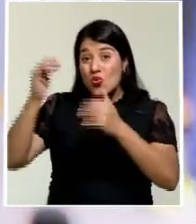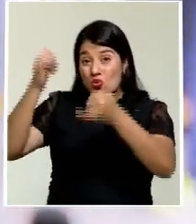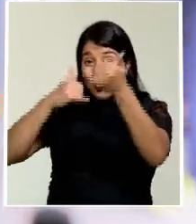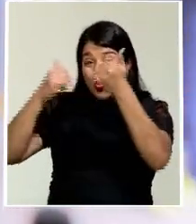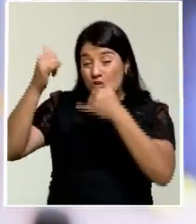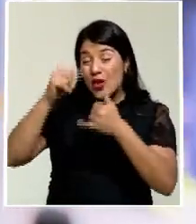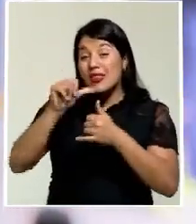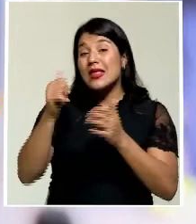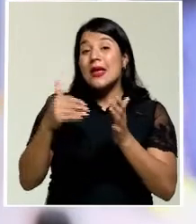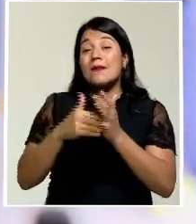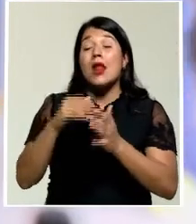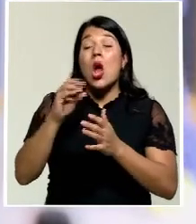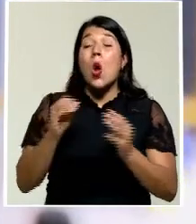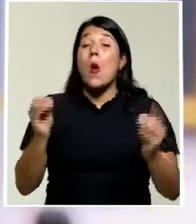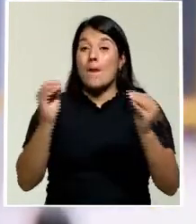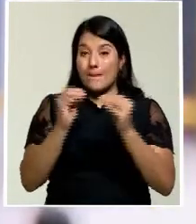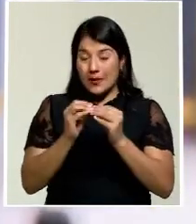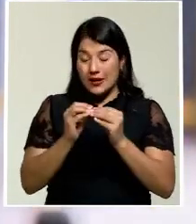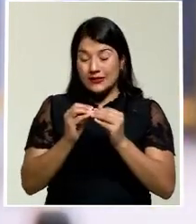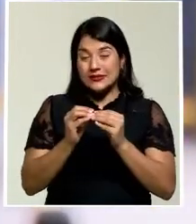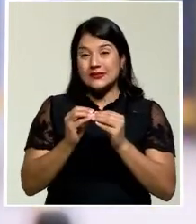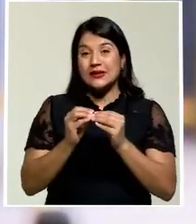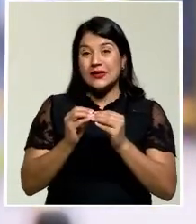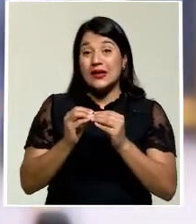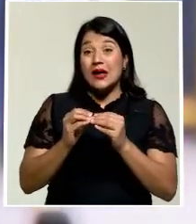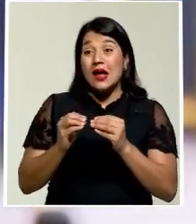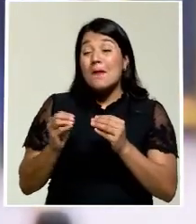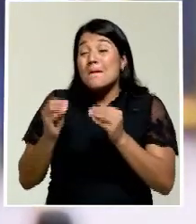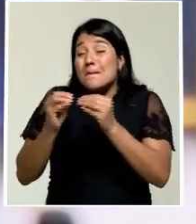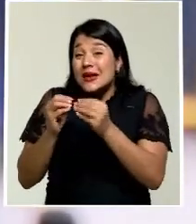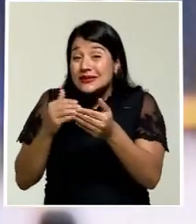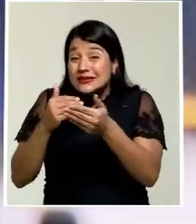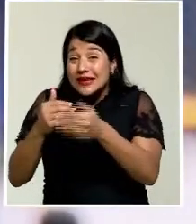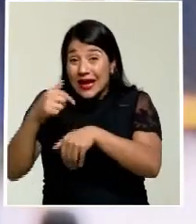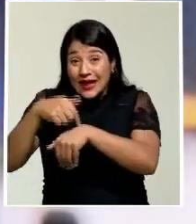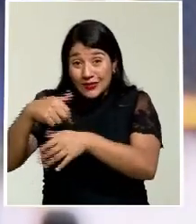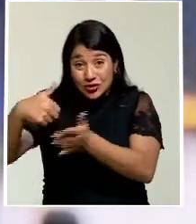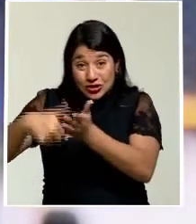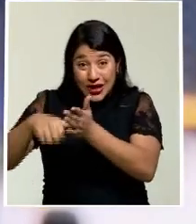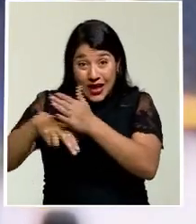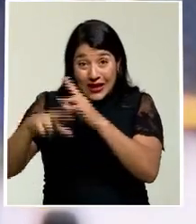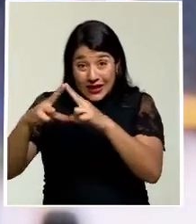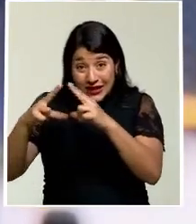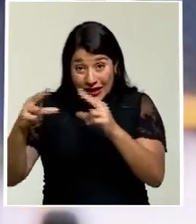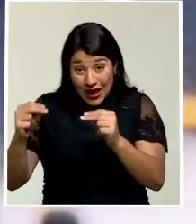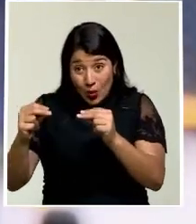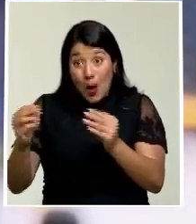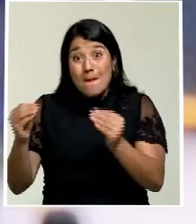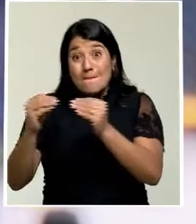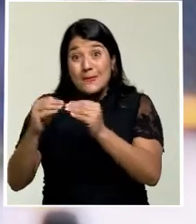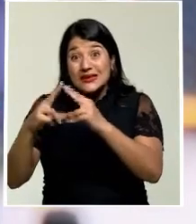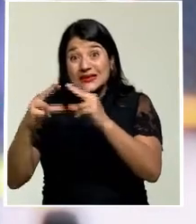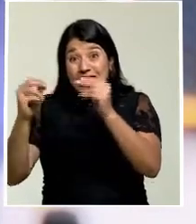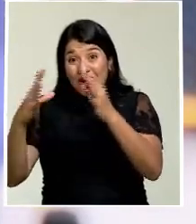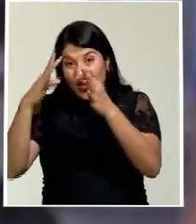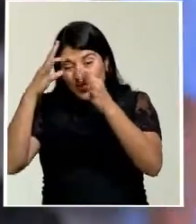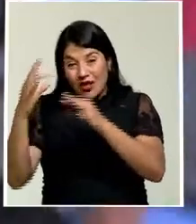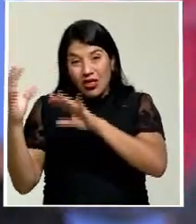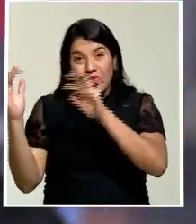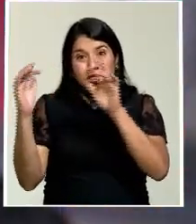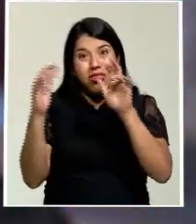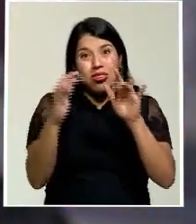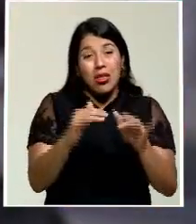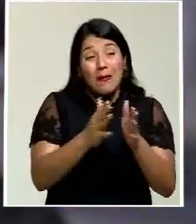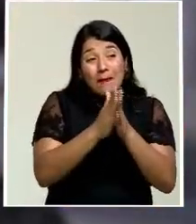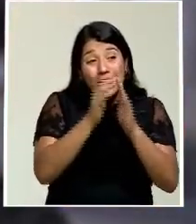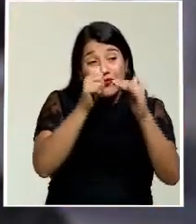mil. Conforme se acercan las elecciones en Nicaragua, aumentan los casos de personas que deciden dejar su país y solicitar el refugio en